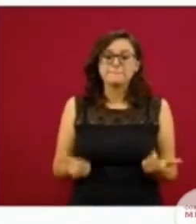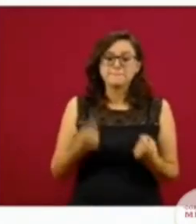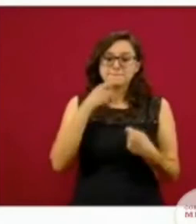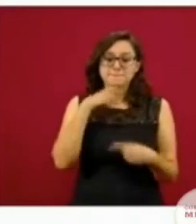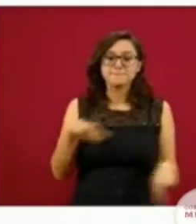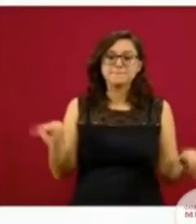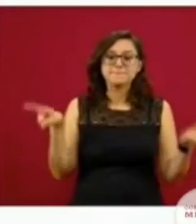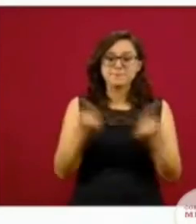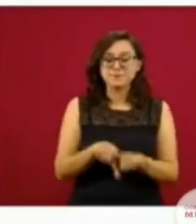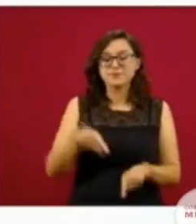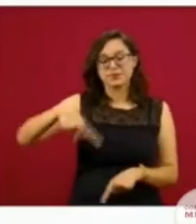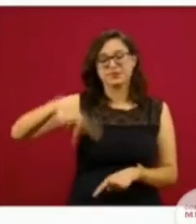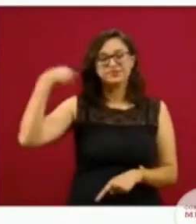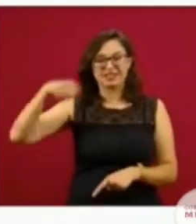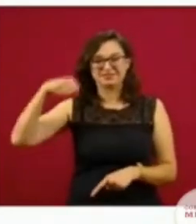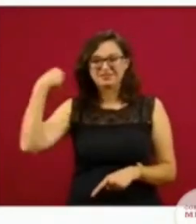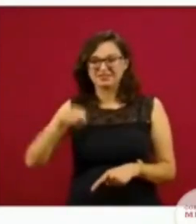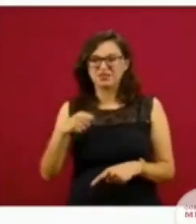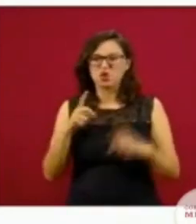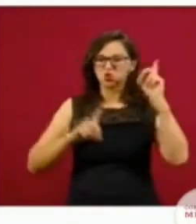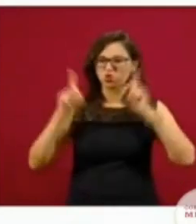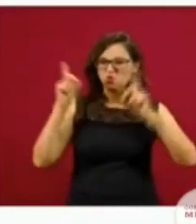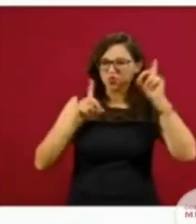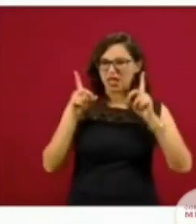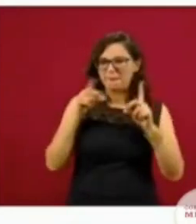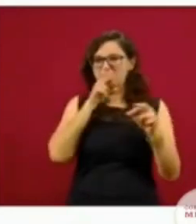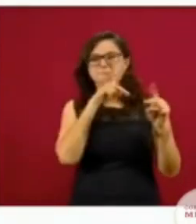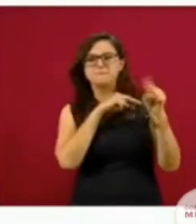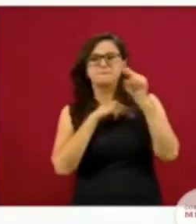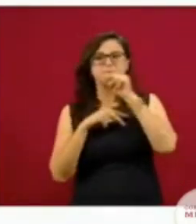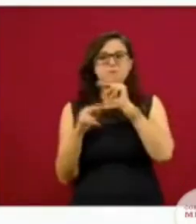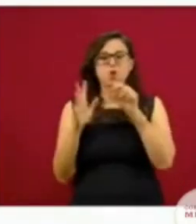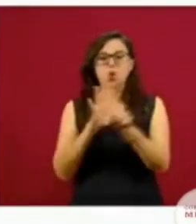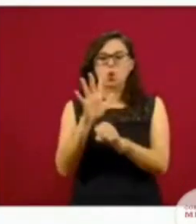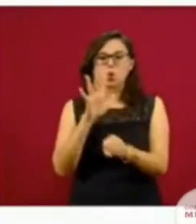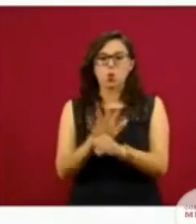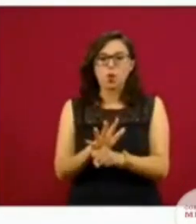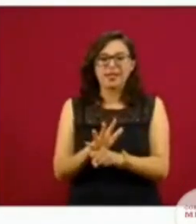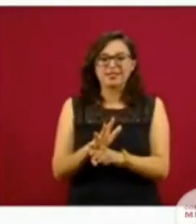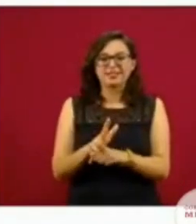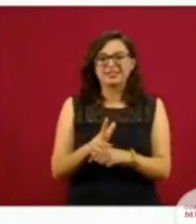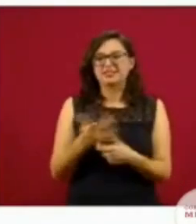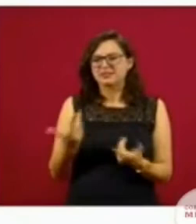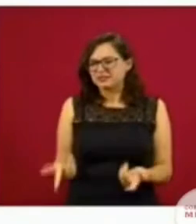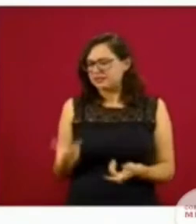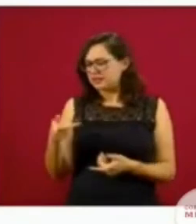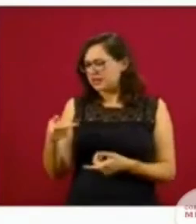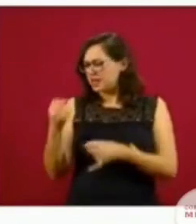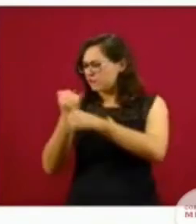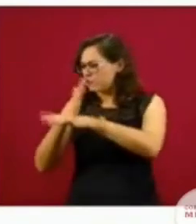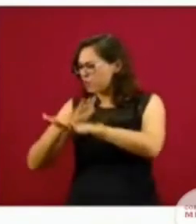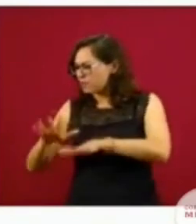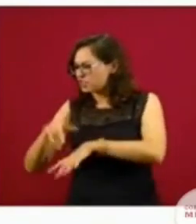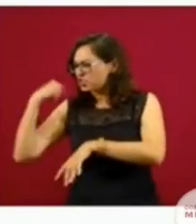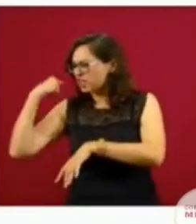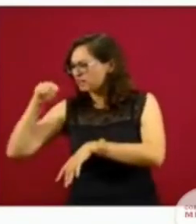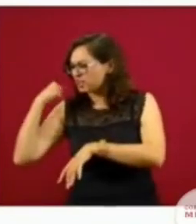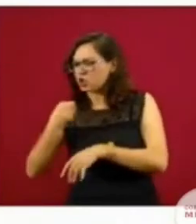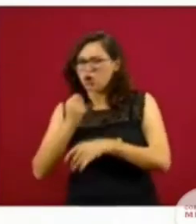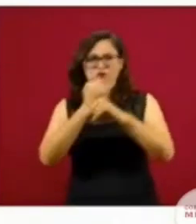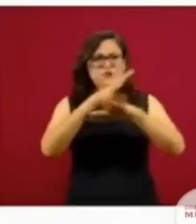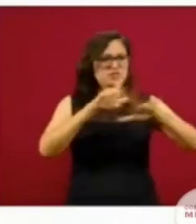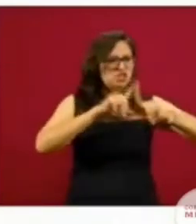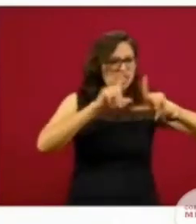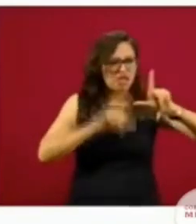algo que causó inquietudes aquí en la prensa tabasqueña y en alguna de la nacional, que era una aparente discrepancia entre las